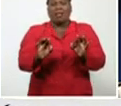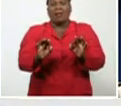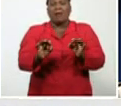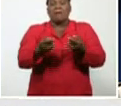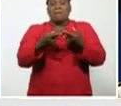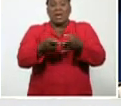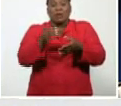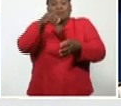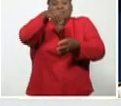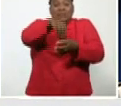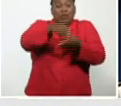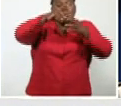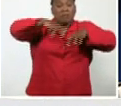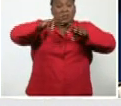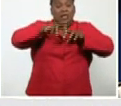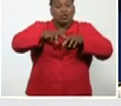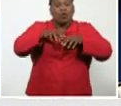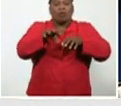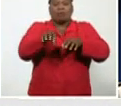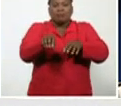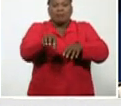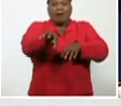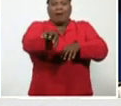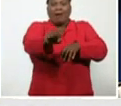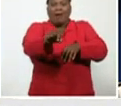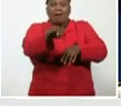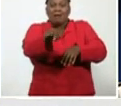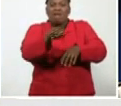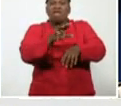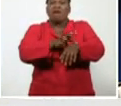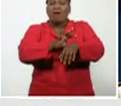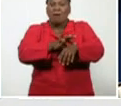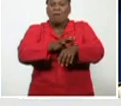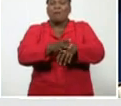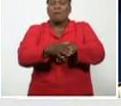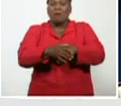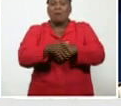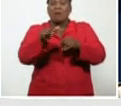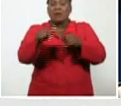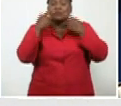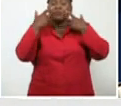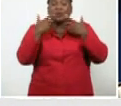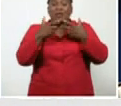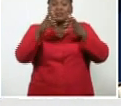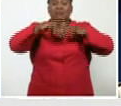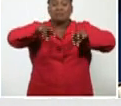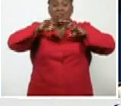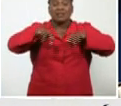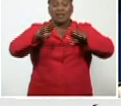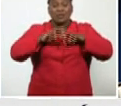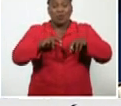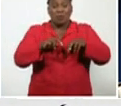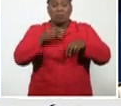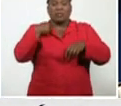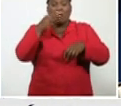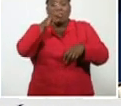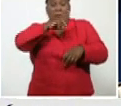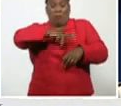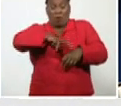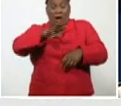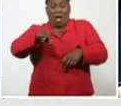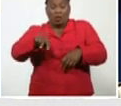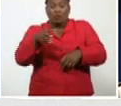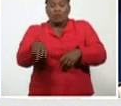estudio y bueno, pues se confirmó en el día de ayer. Esa es la importancia de este estudio, porque estamos encontrando